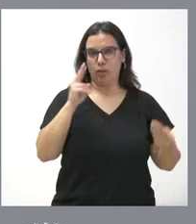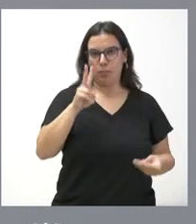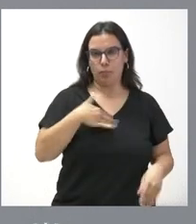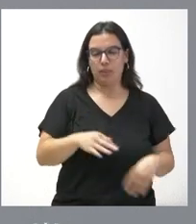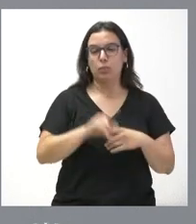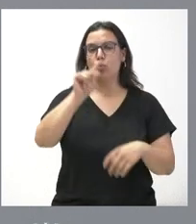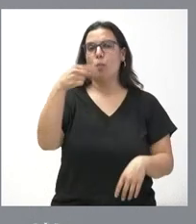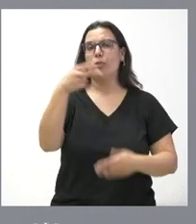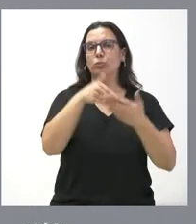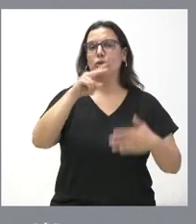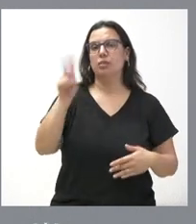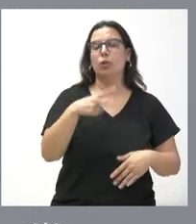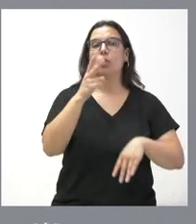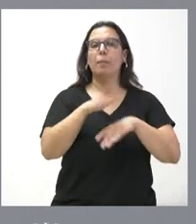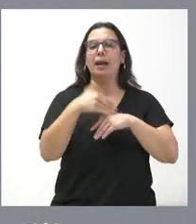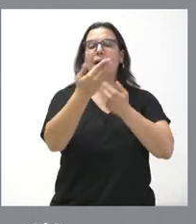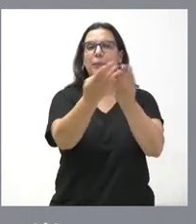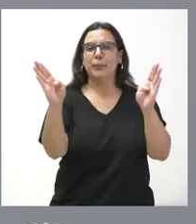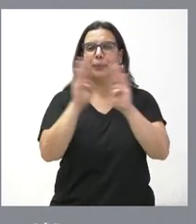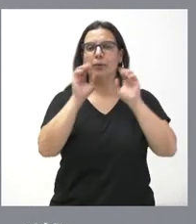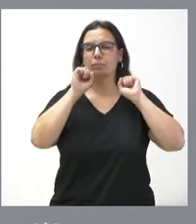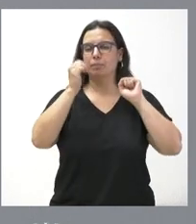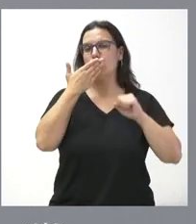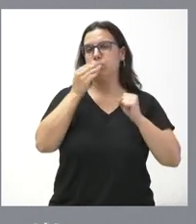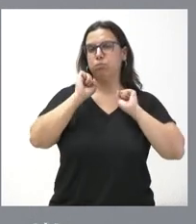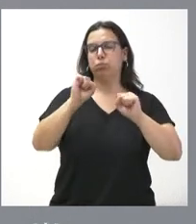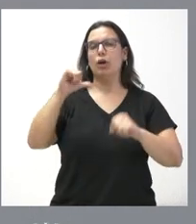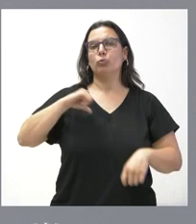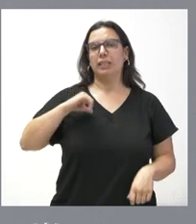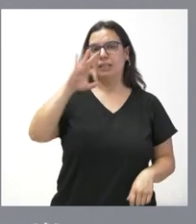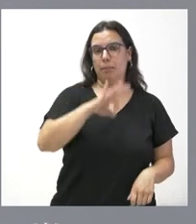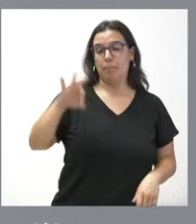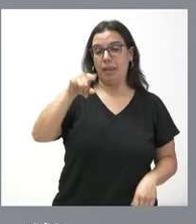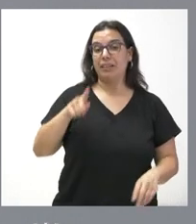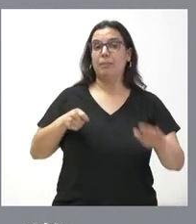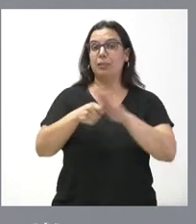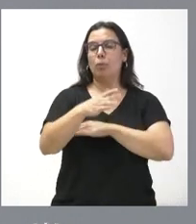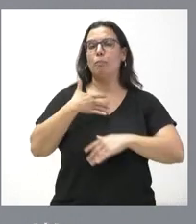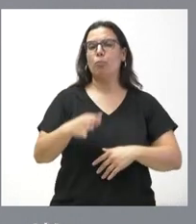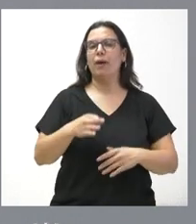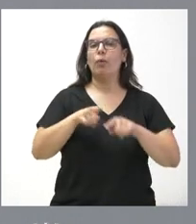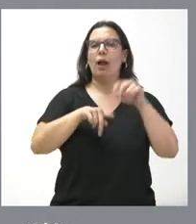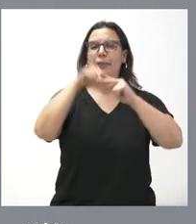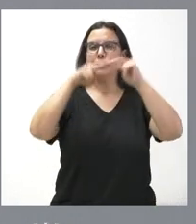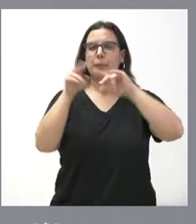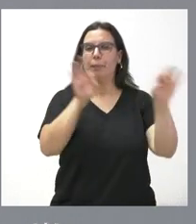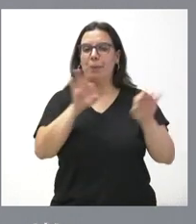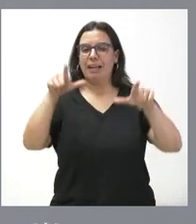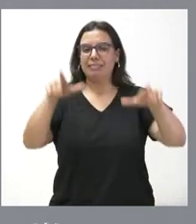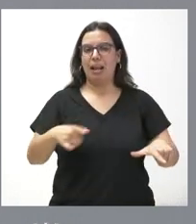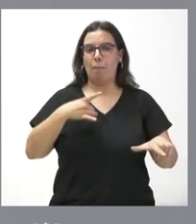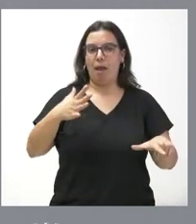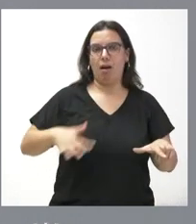1,2 millones de euros para el equipamiento del Complejo Asistencial Universitario de Palencia. Esta inversión va a permitir habilitar una sala blanca